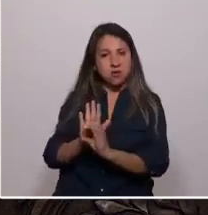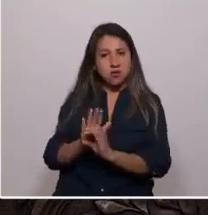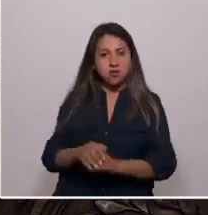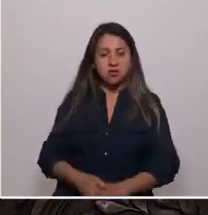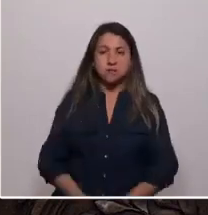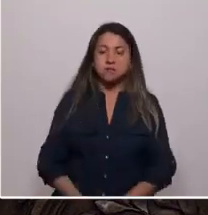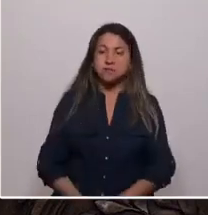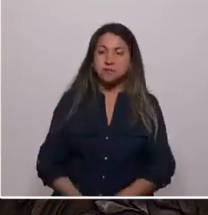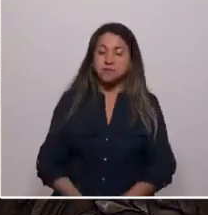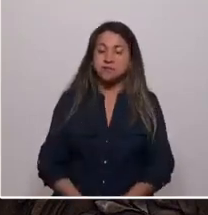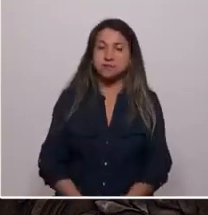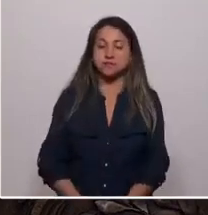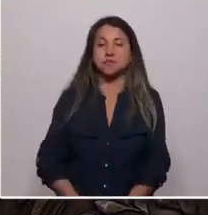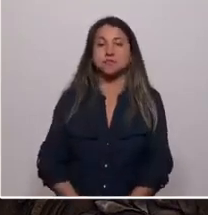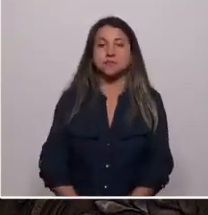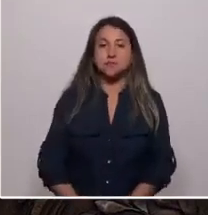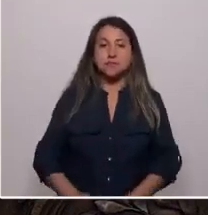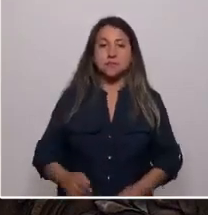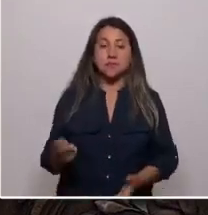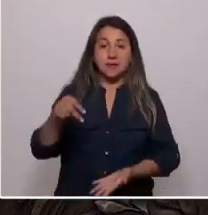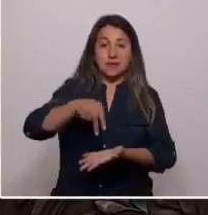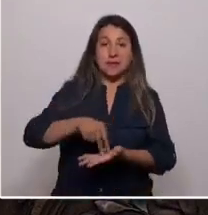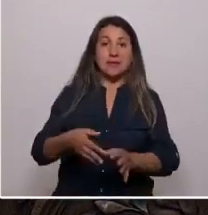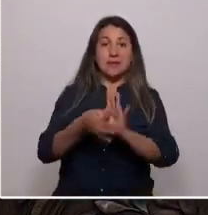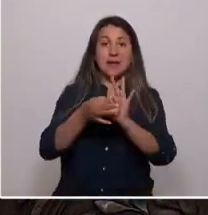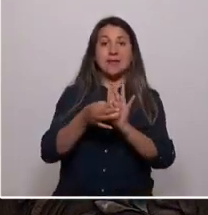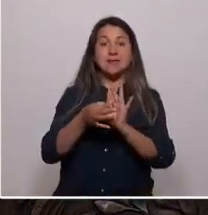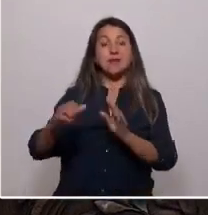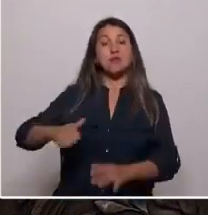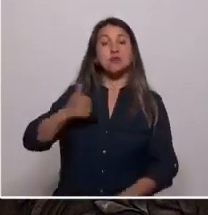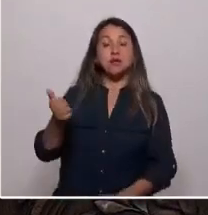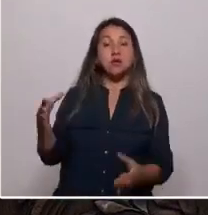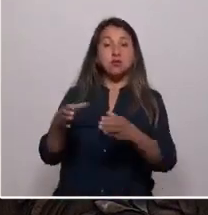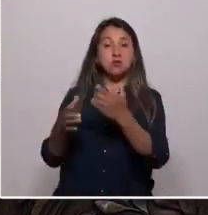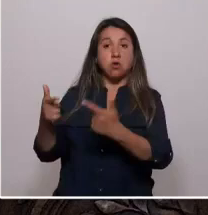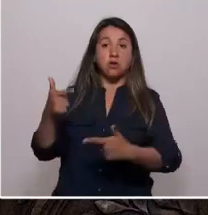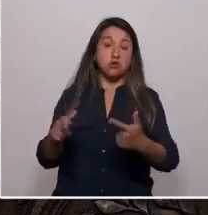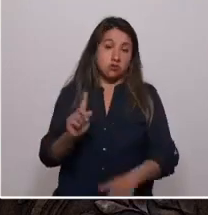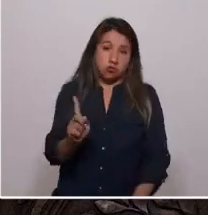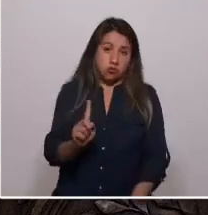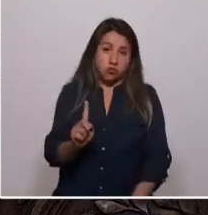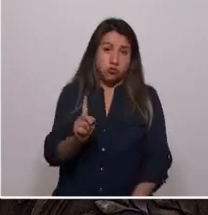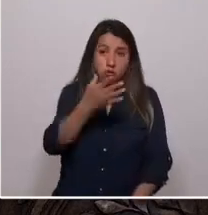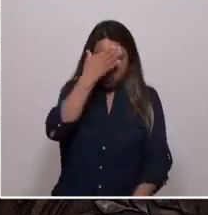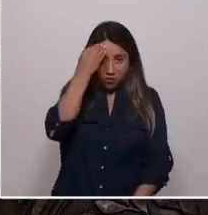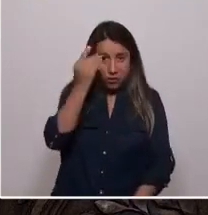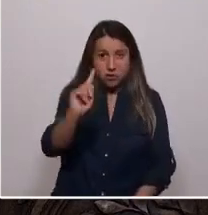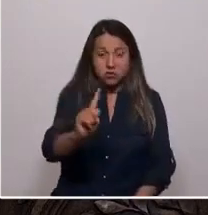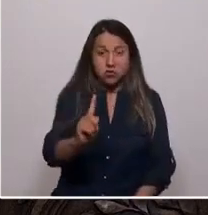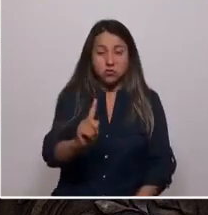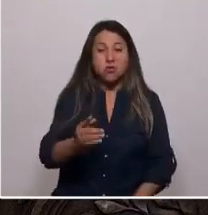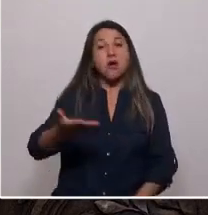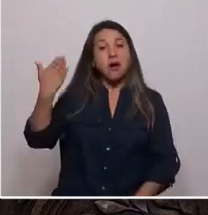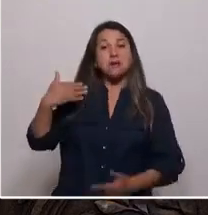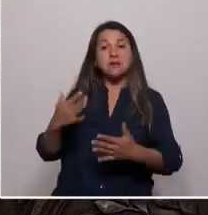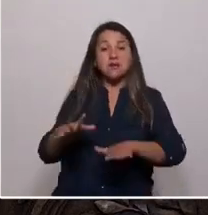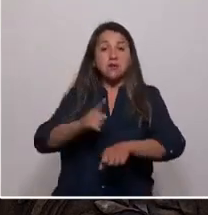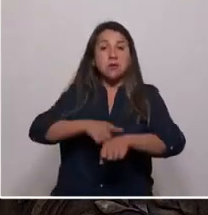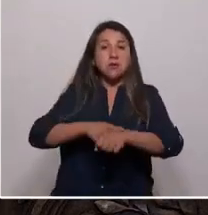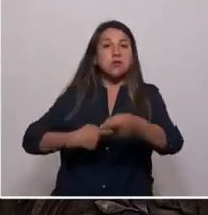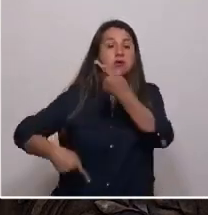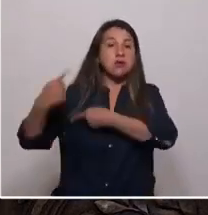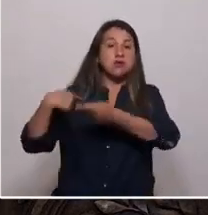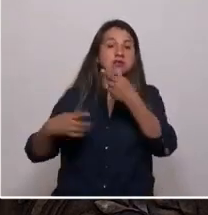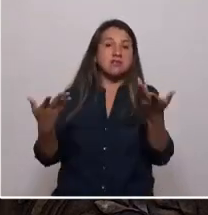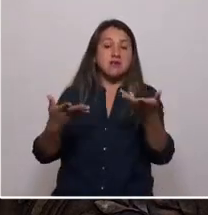Aunque tampoco hemos llegado aquí gracias a la voluntad de la clase política, no se debe olvidar que, al igual que en otros momentos de la historia, las